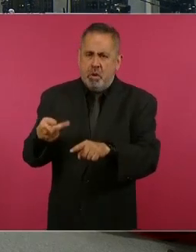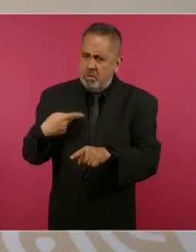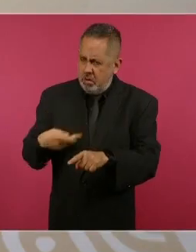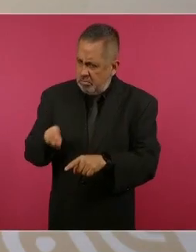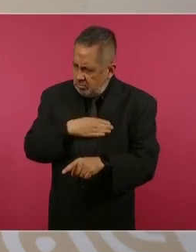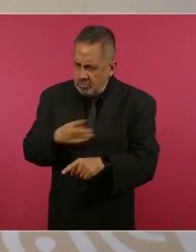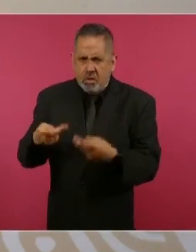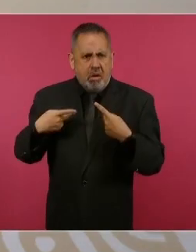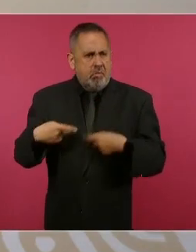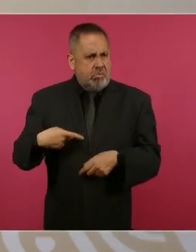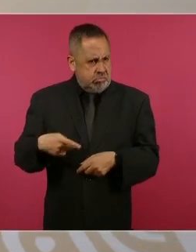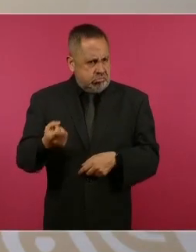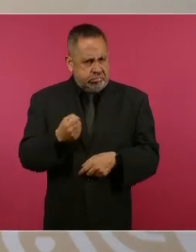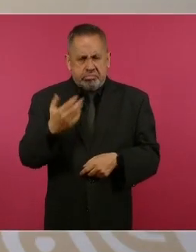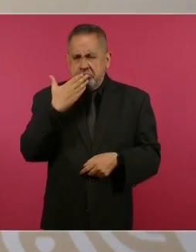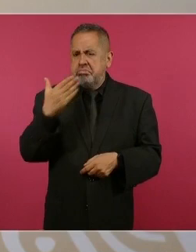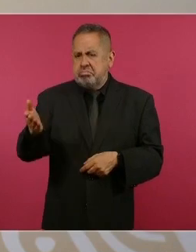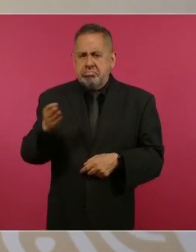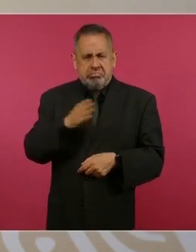presidente.